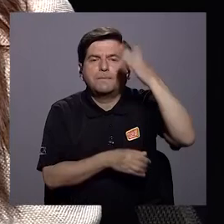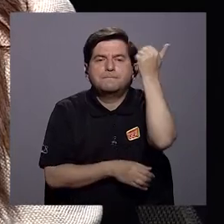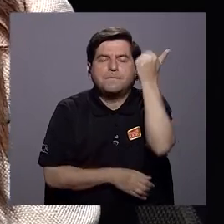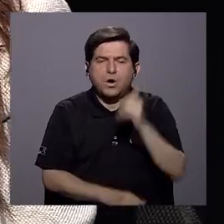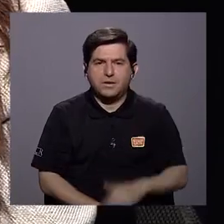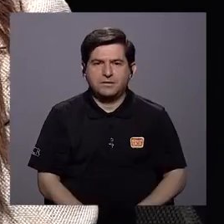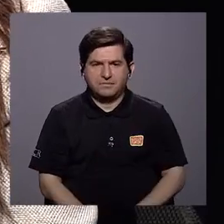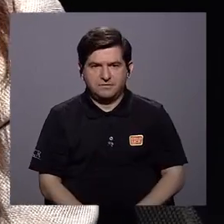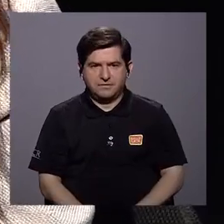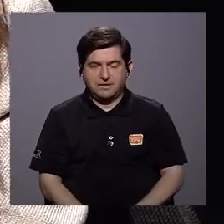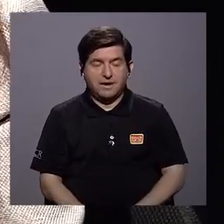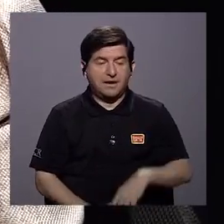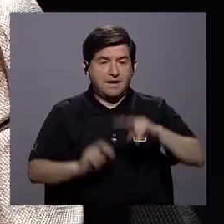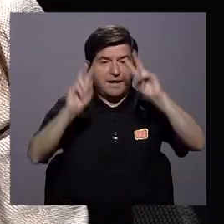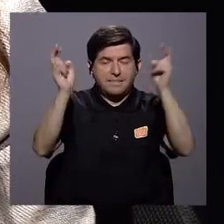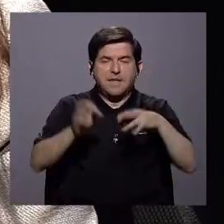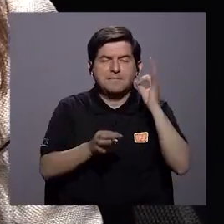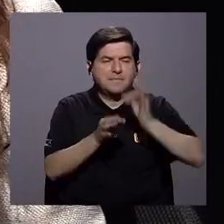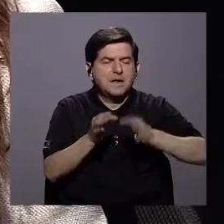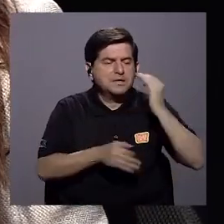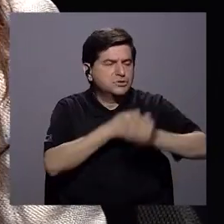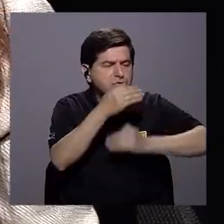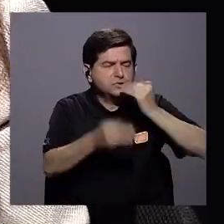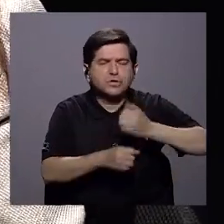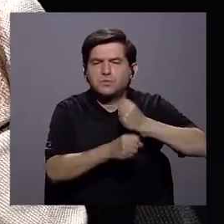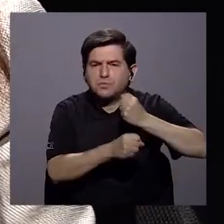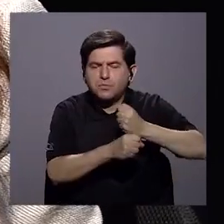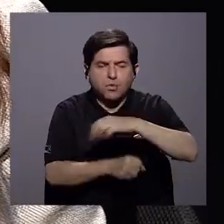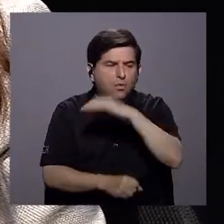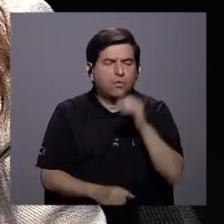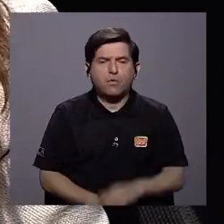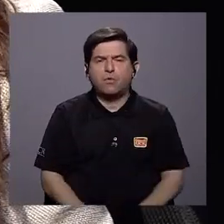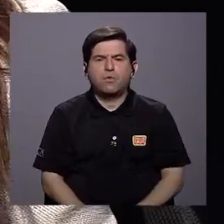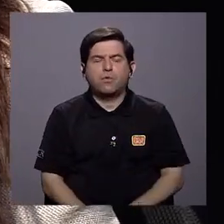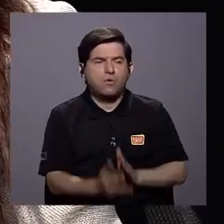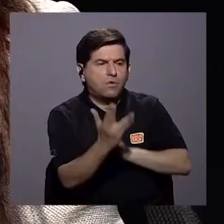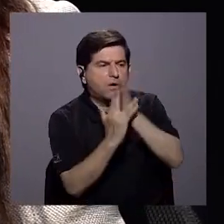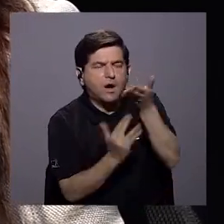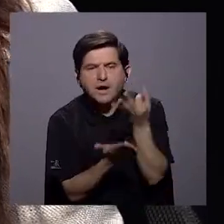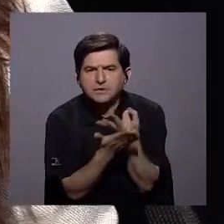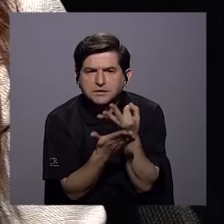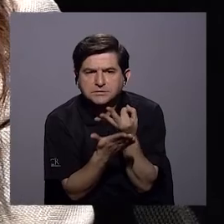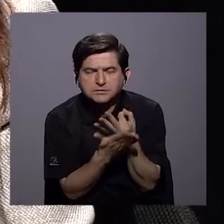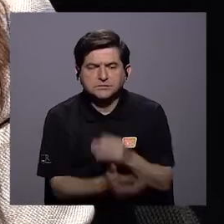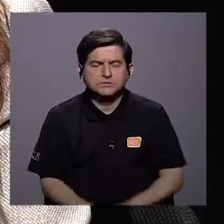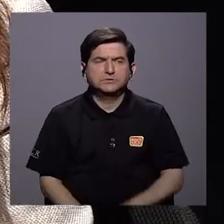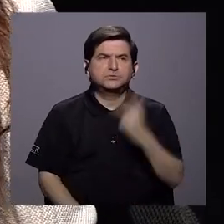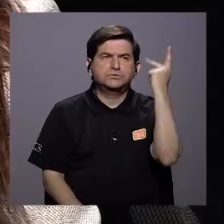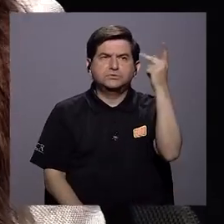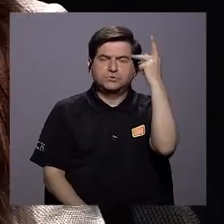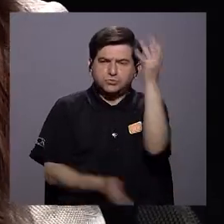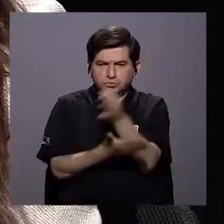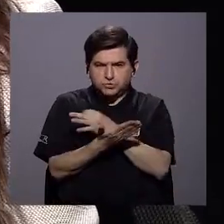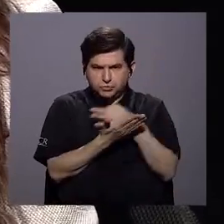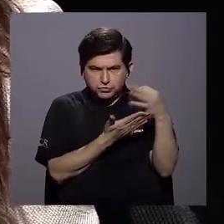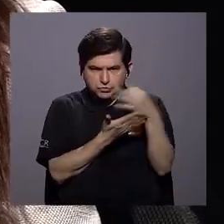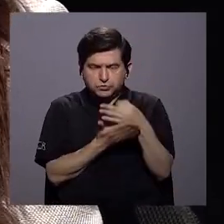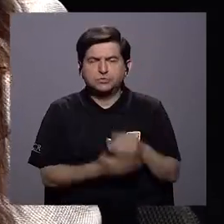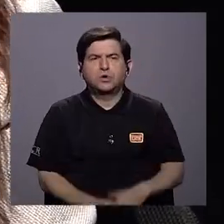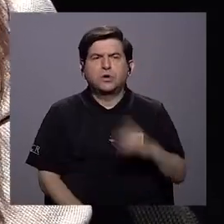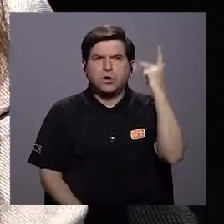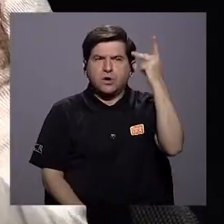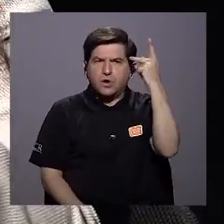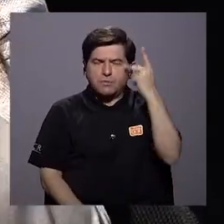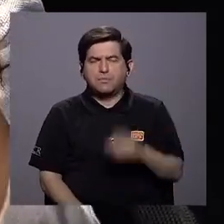qué? Porque tenemos que trabajar en temas de simplificación de trámites, en temas de acceso al financiamiento, en política monetaria, política